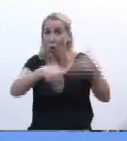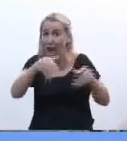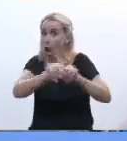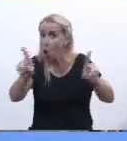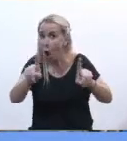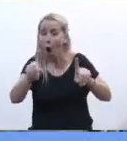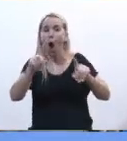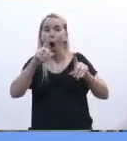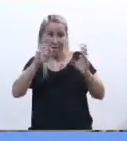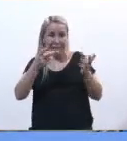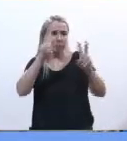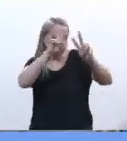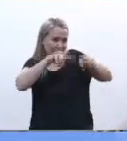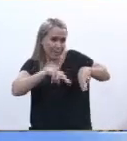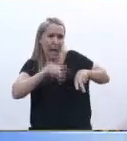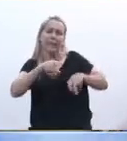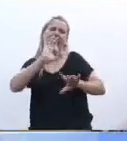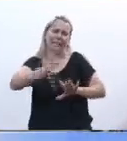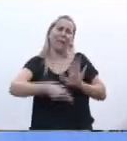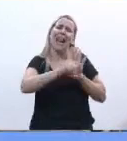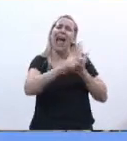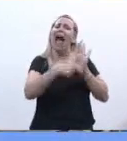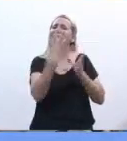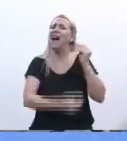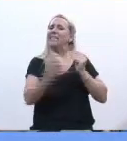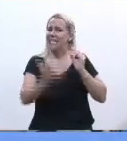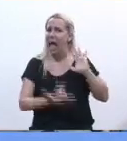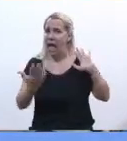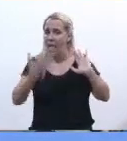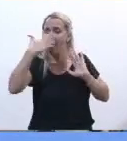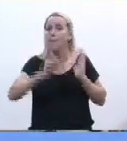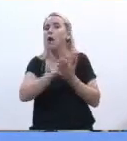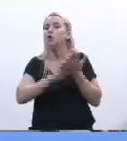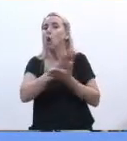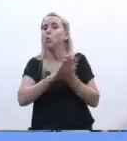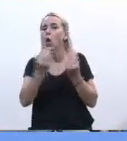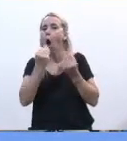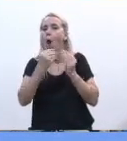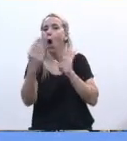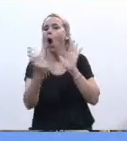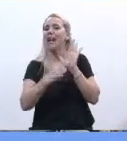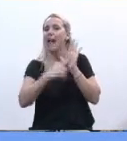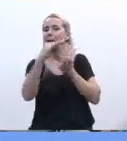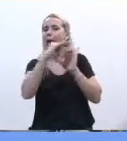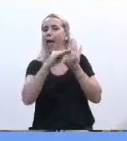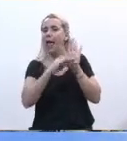una ley que se sabe tiene errores y que después se resuelva con la reglamentación,